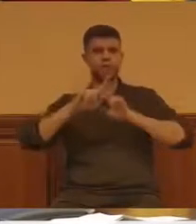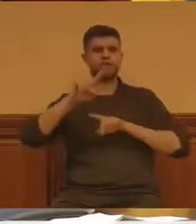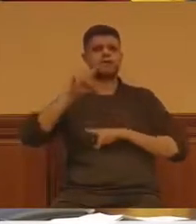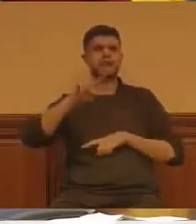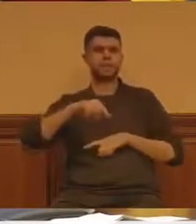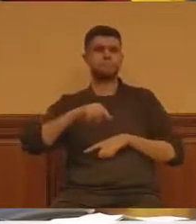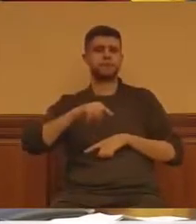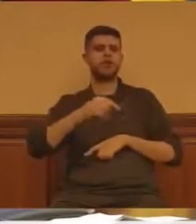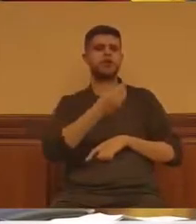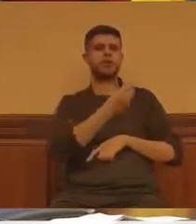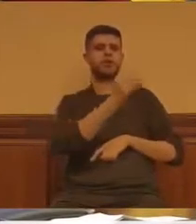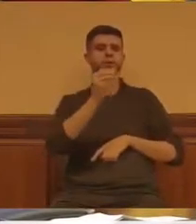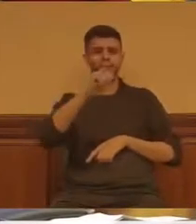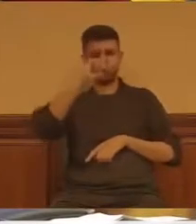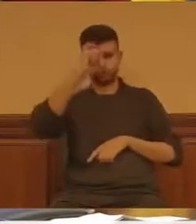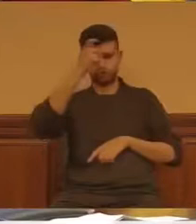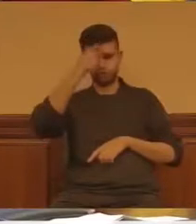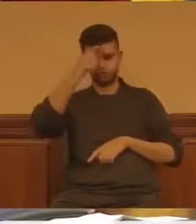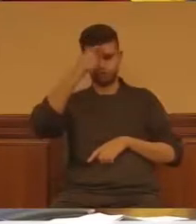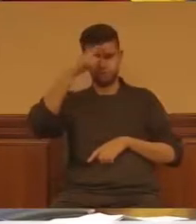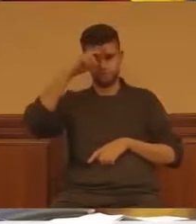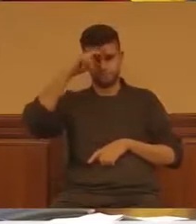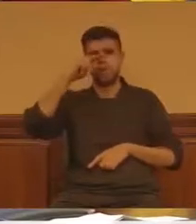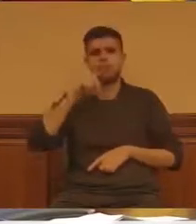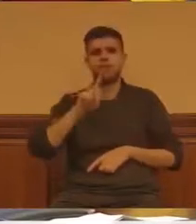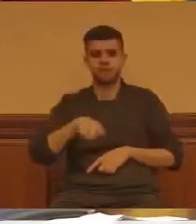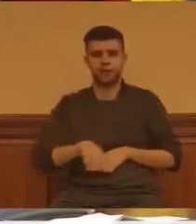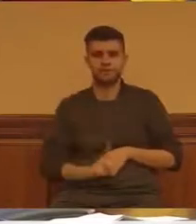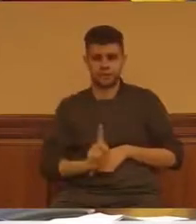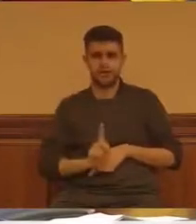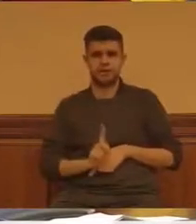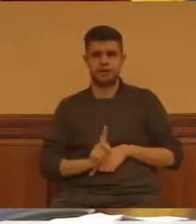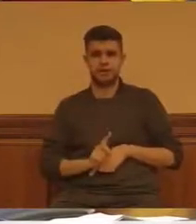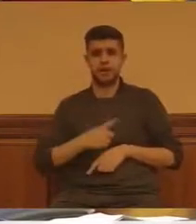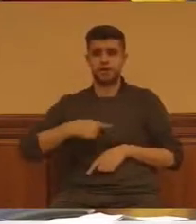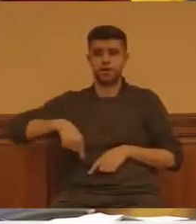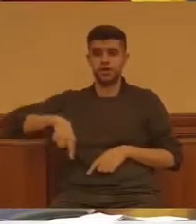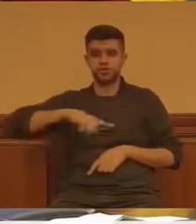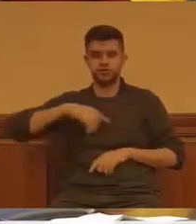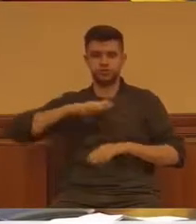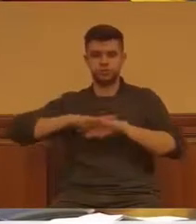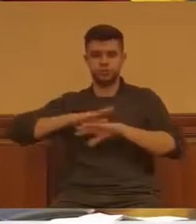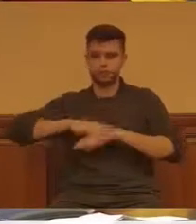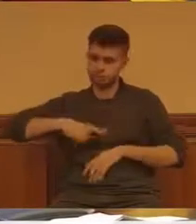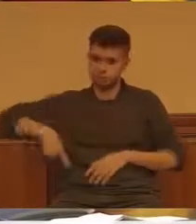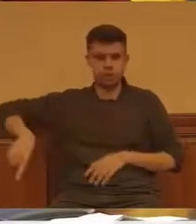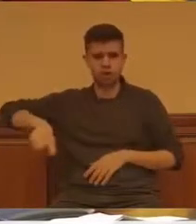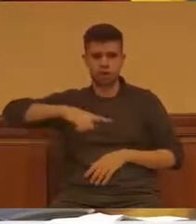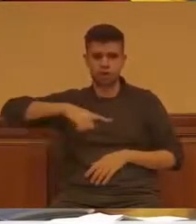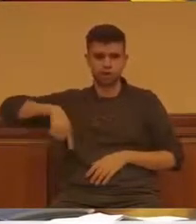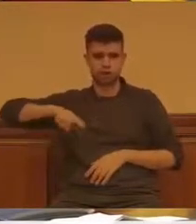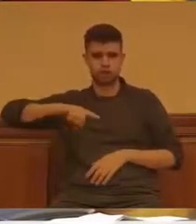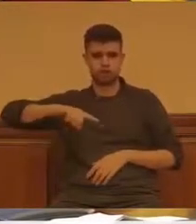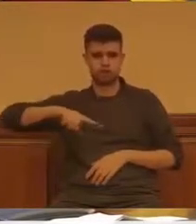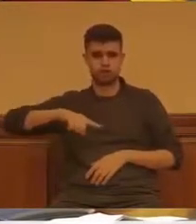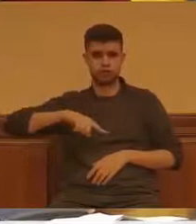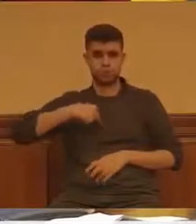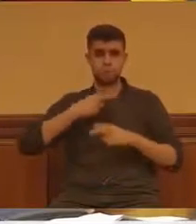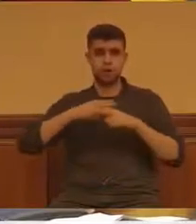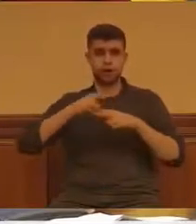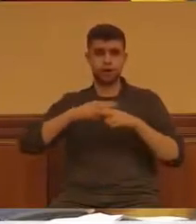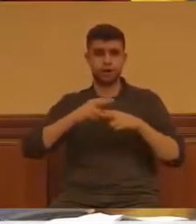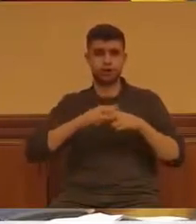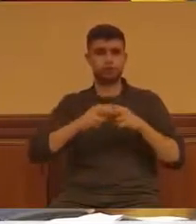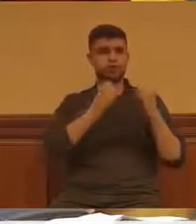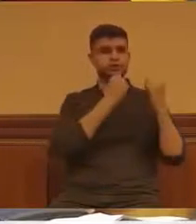nuestra acción y liberarla de la condena que le hemos impuesto nosotras y nosotros desde las instituciones y